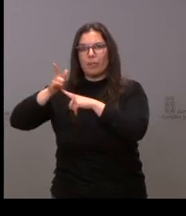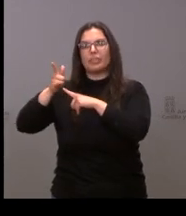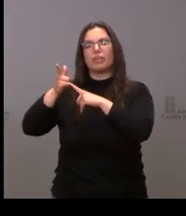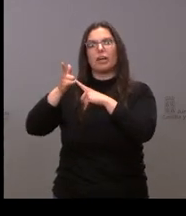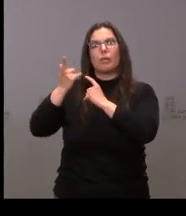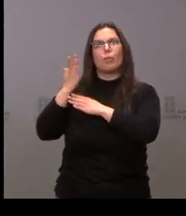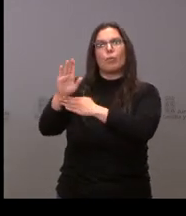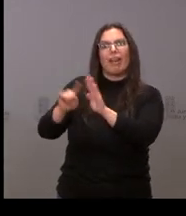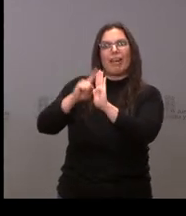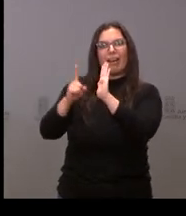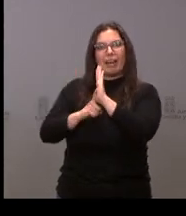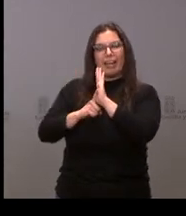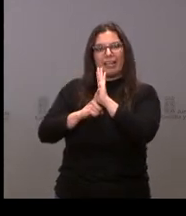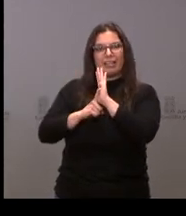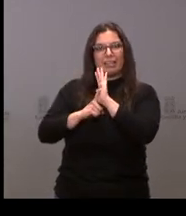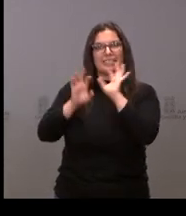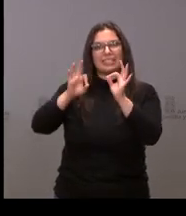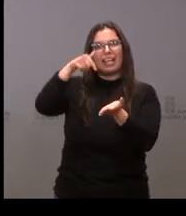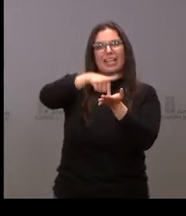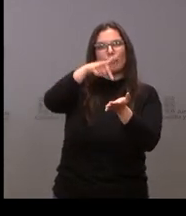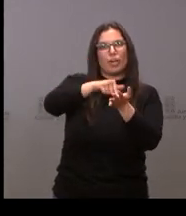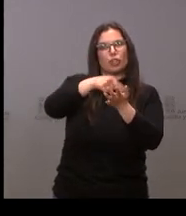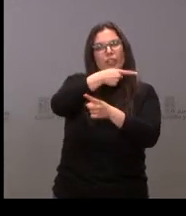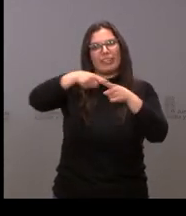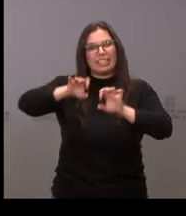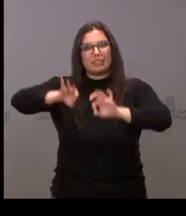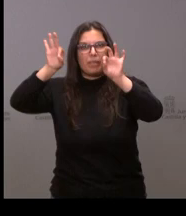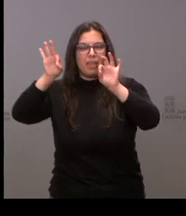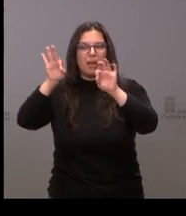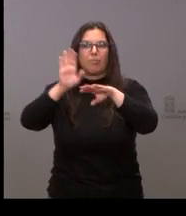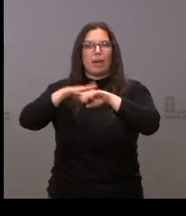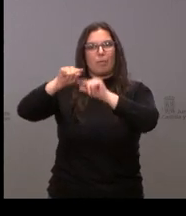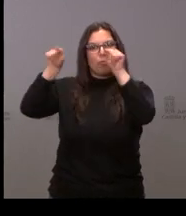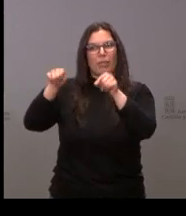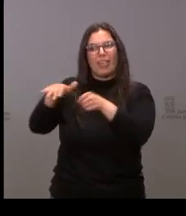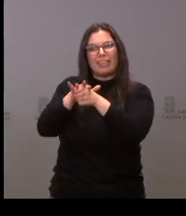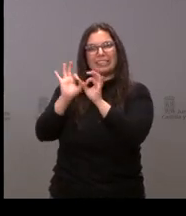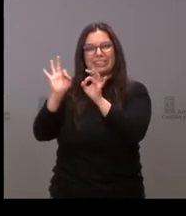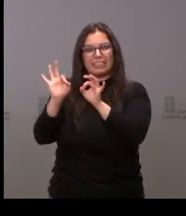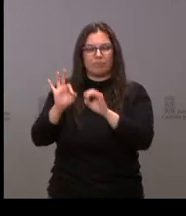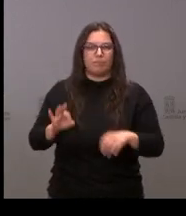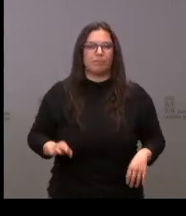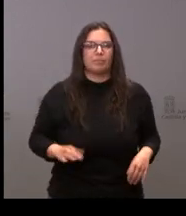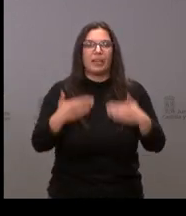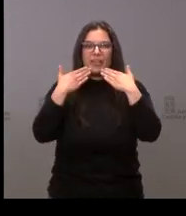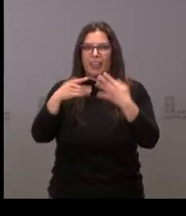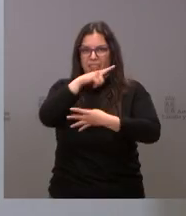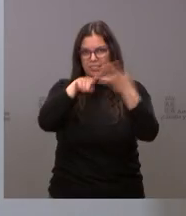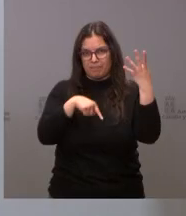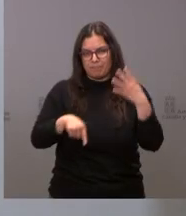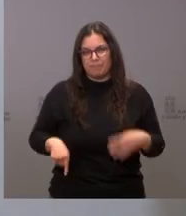leyes de fiscalidad diferenciada para los propios tributos rebajarlos en las zonas más despobladas muchas gracias